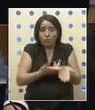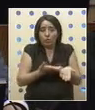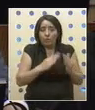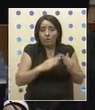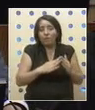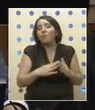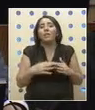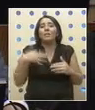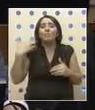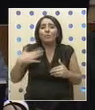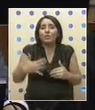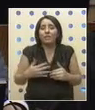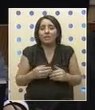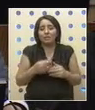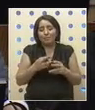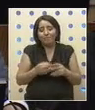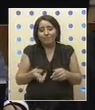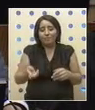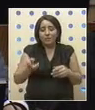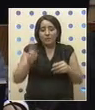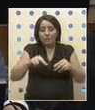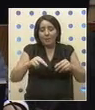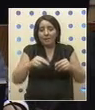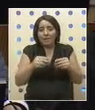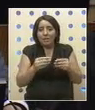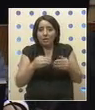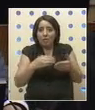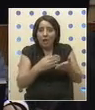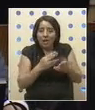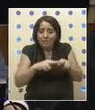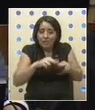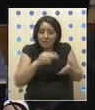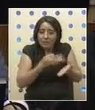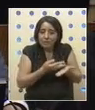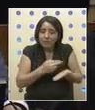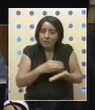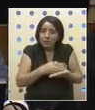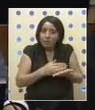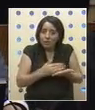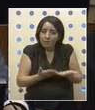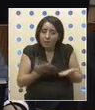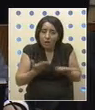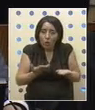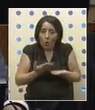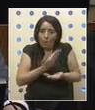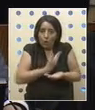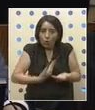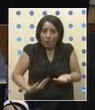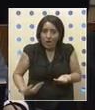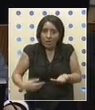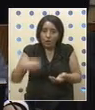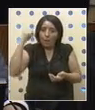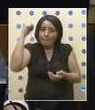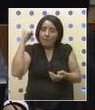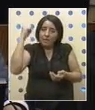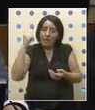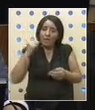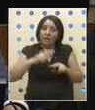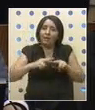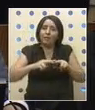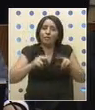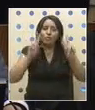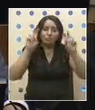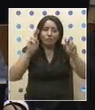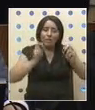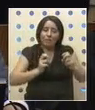fundamental reformular la forma como el gobierno del presidente Piñera ha abordado el tema de la vivienda, que ha sido